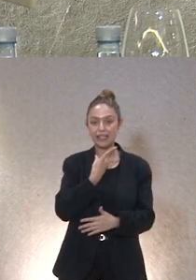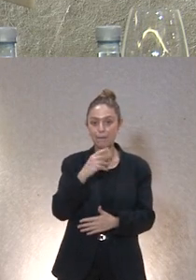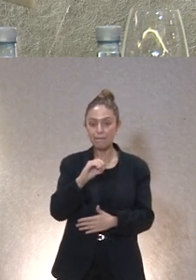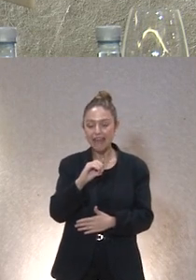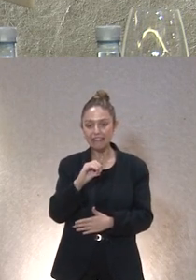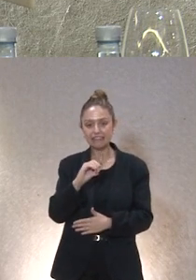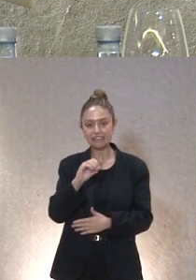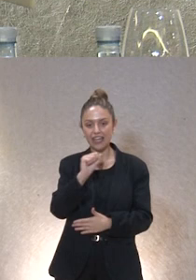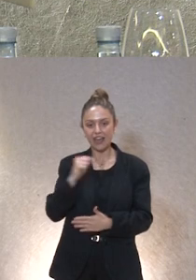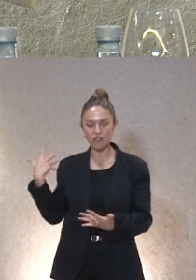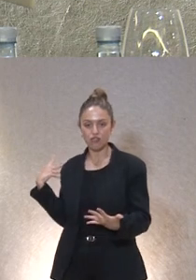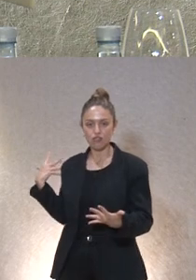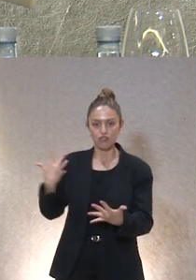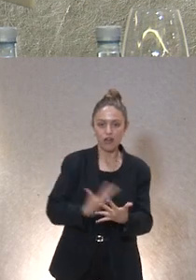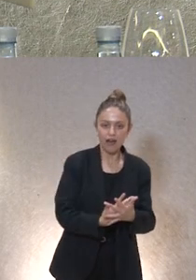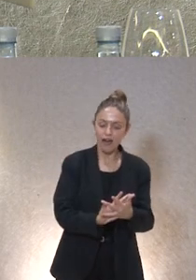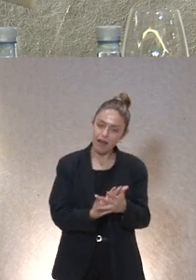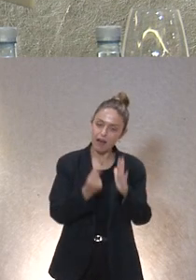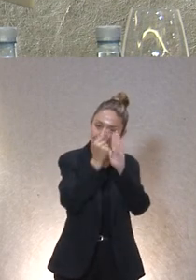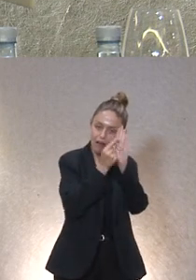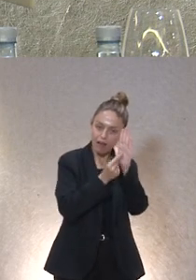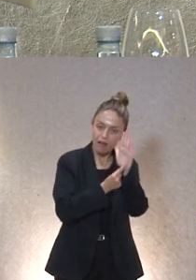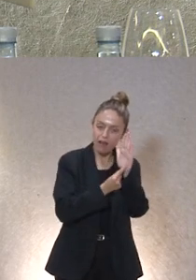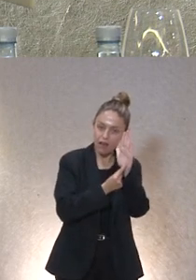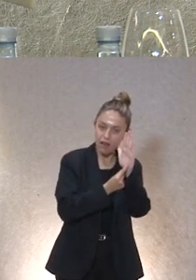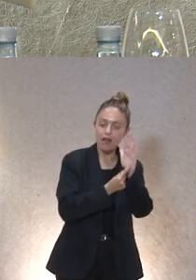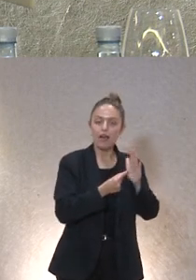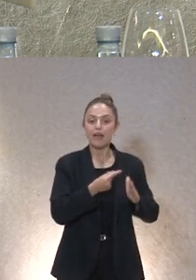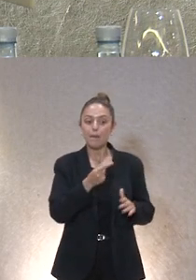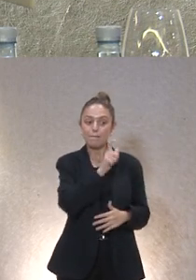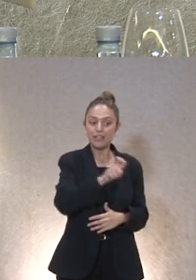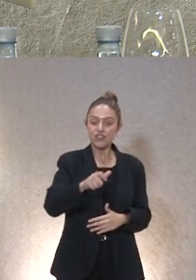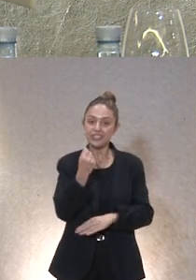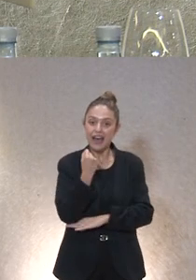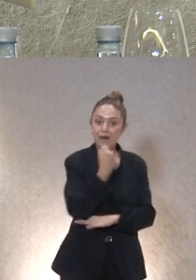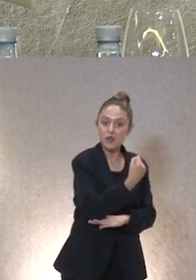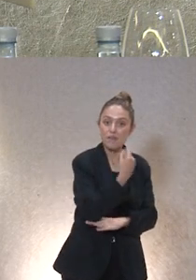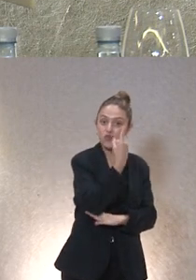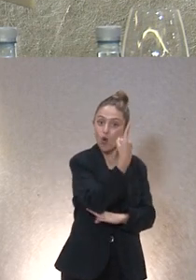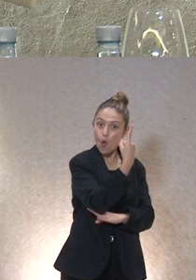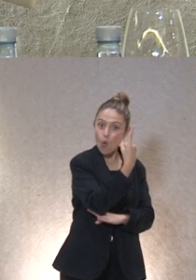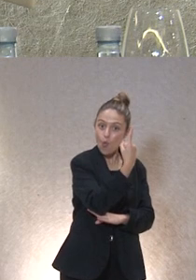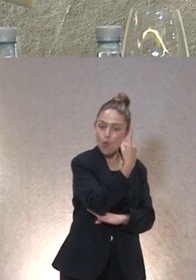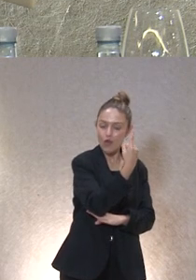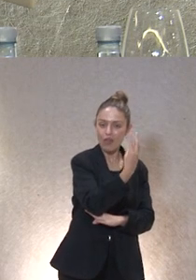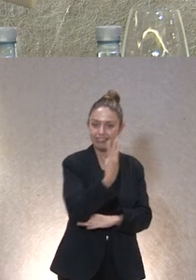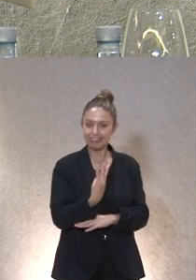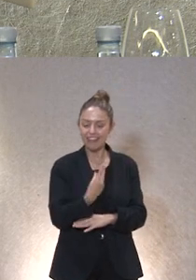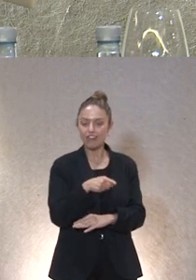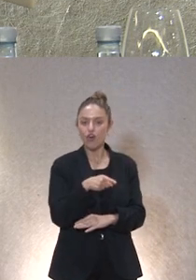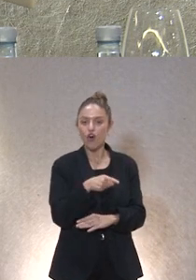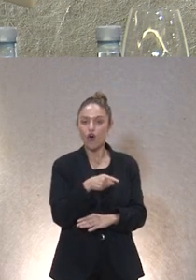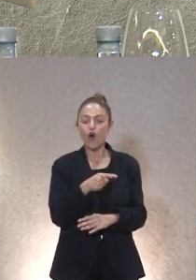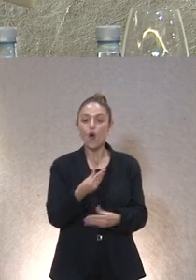estamos profundizando un tercio de las personas a las que apoyamos con distintos tipos de discapacidad etcétera etcétera